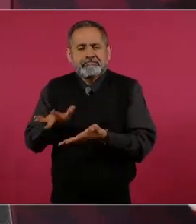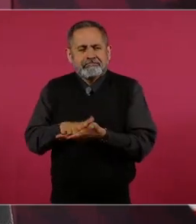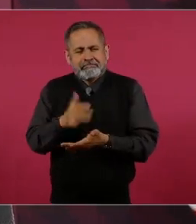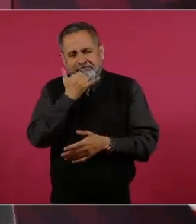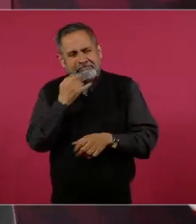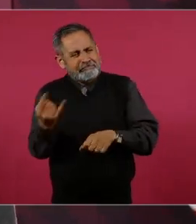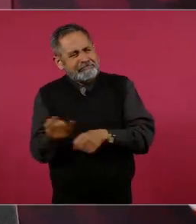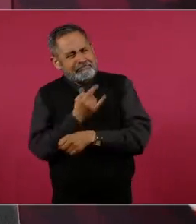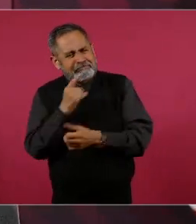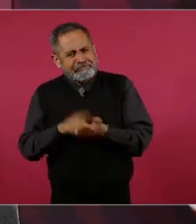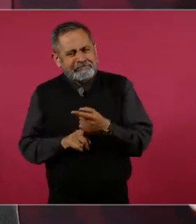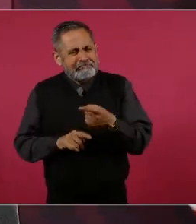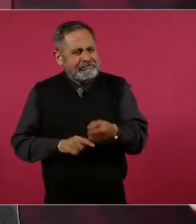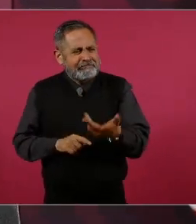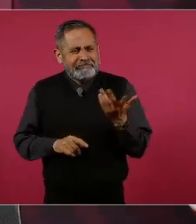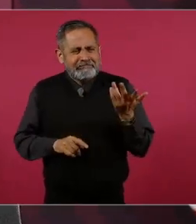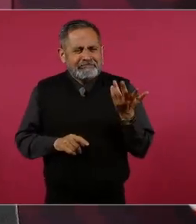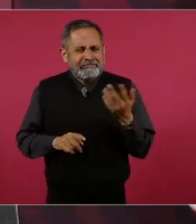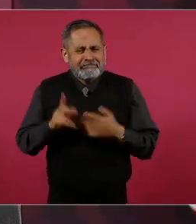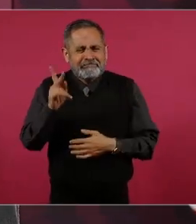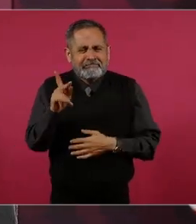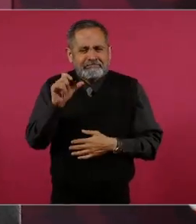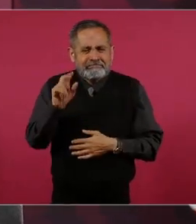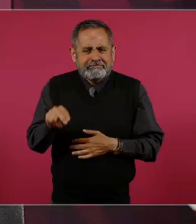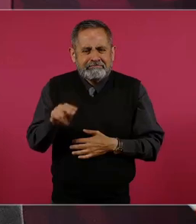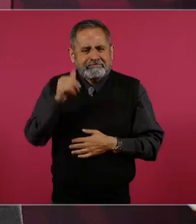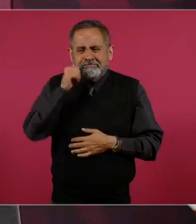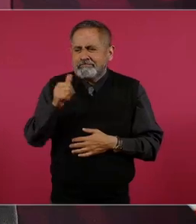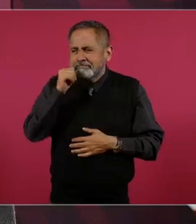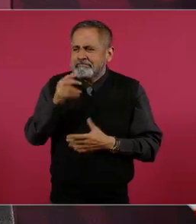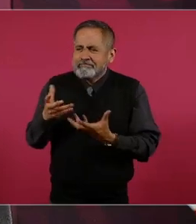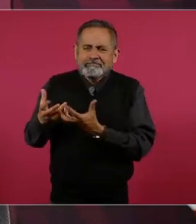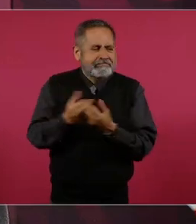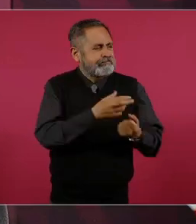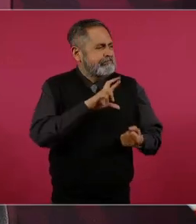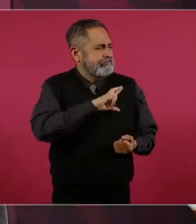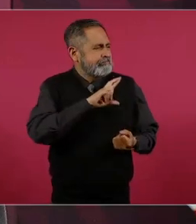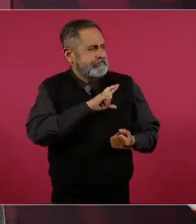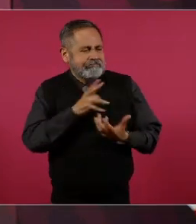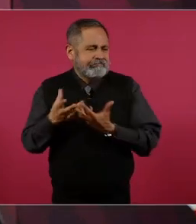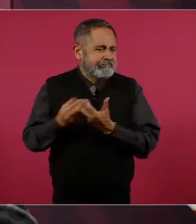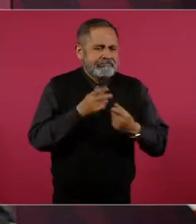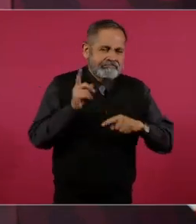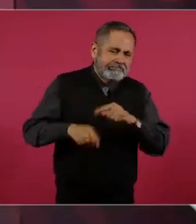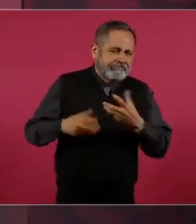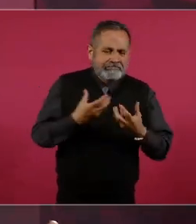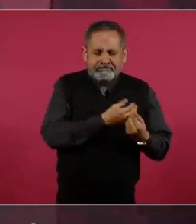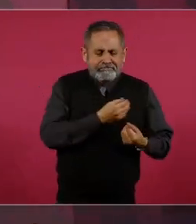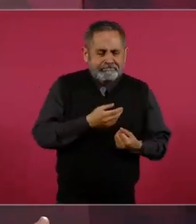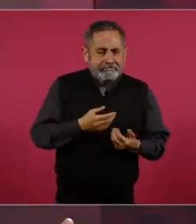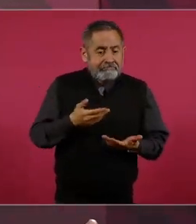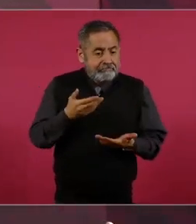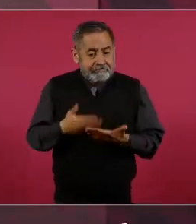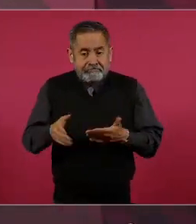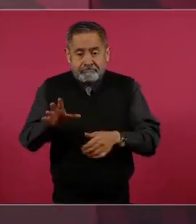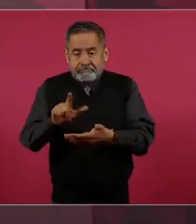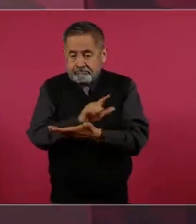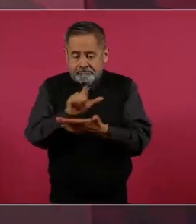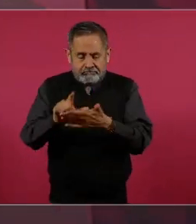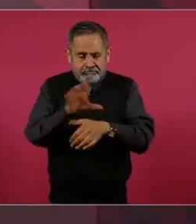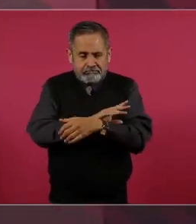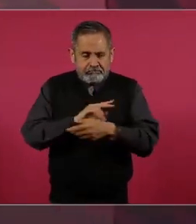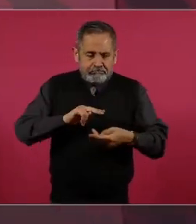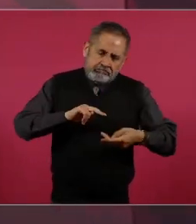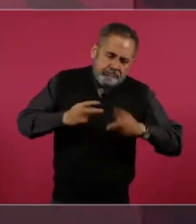petrolera, que se privatizara el petróleo y de repente